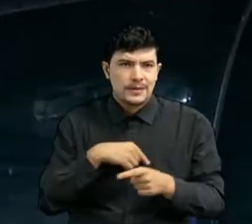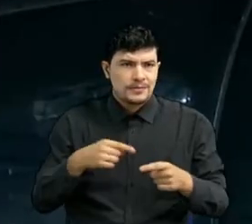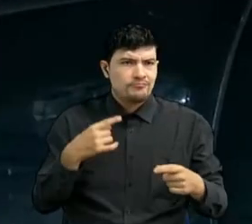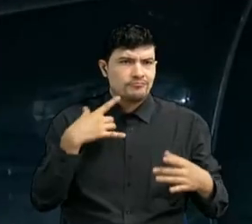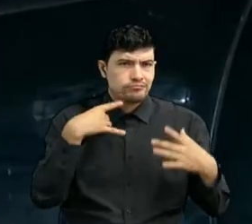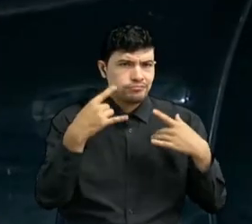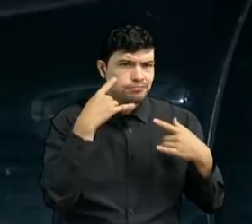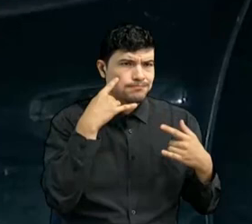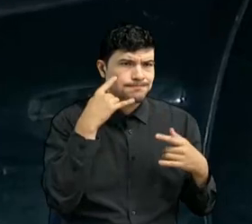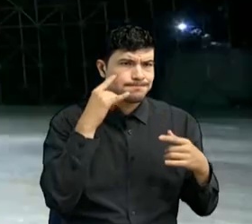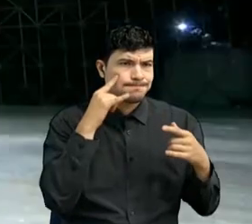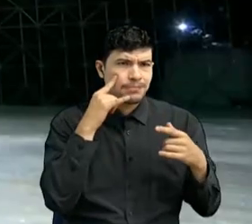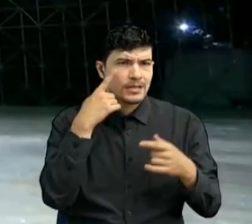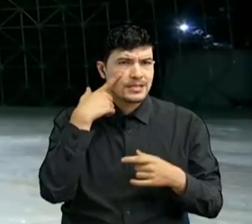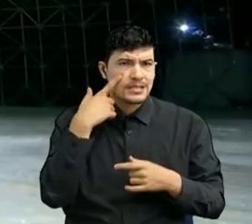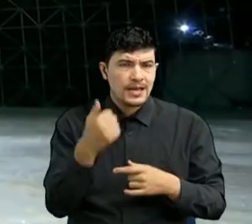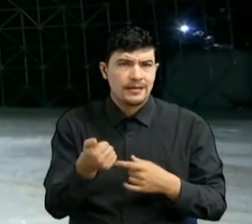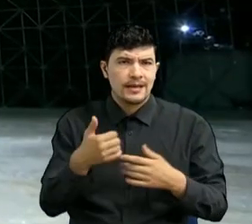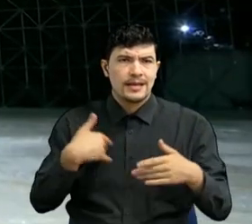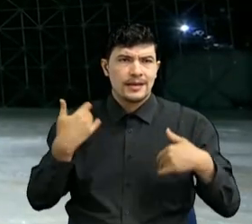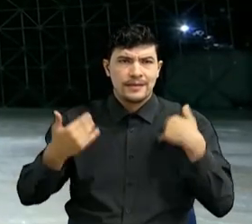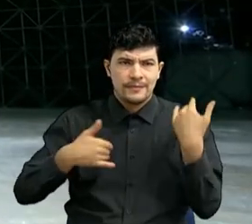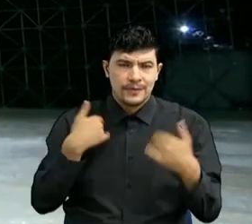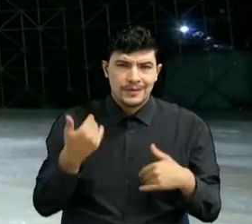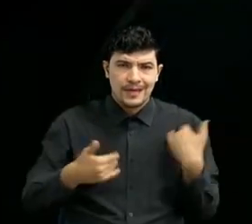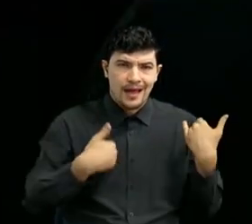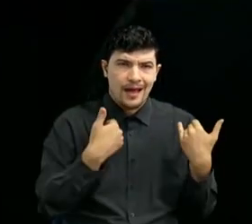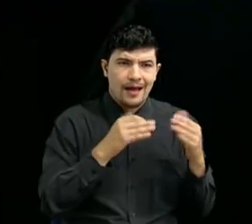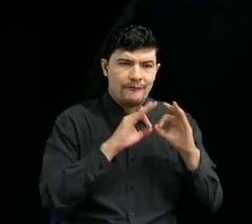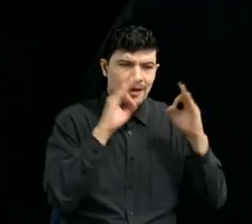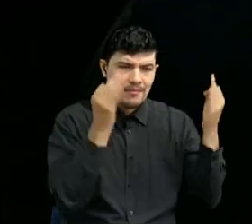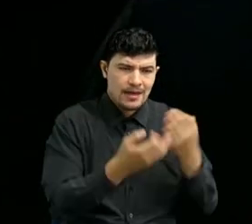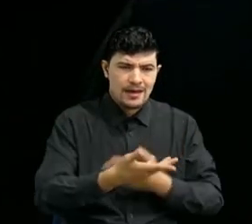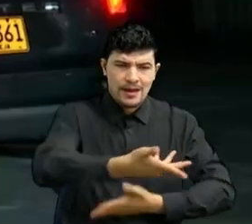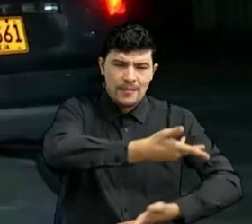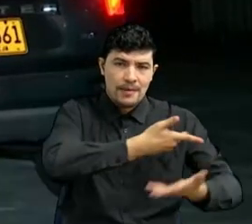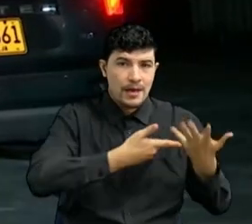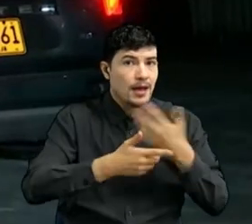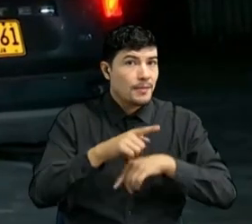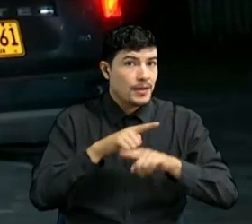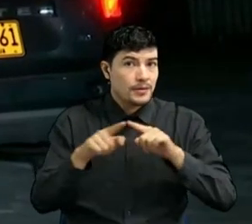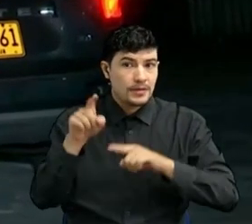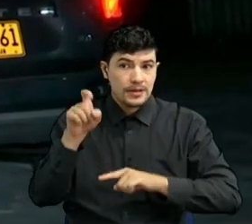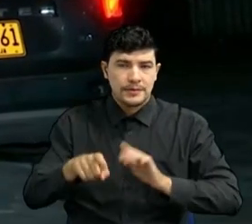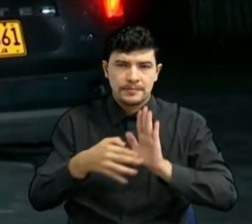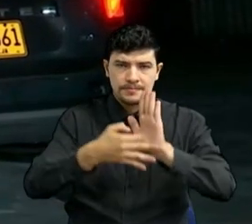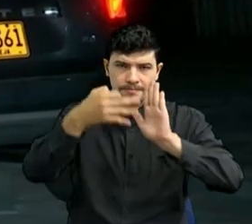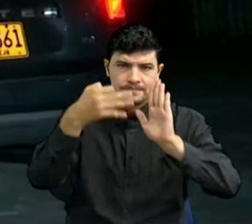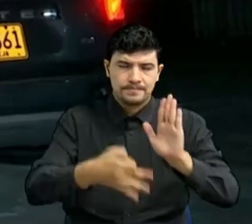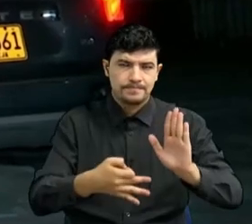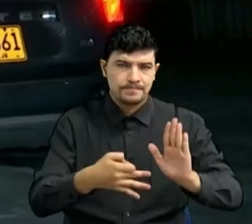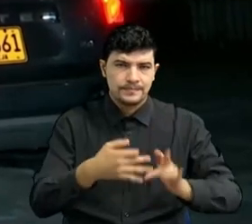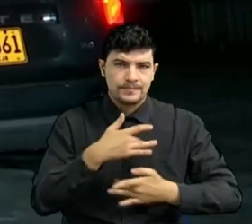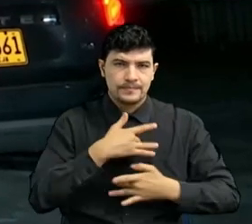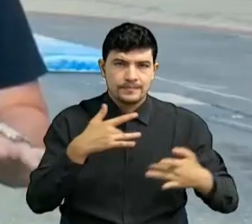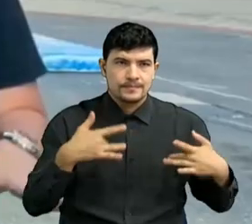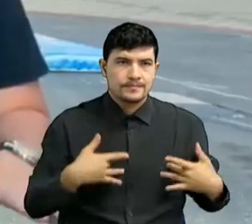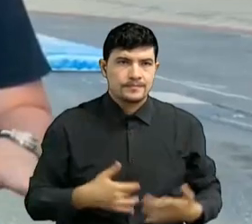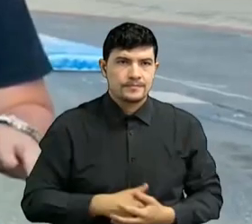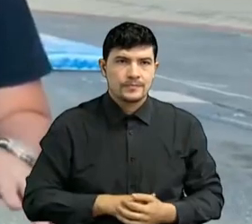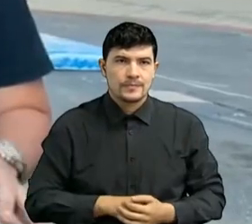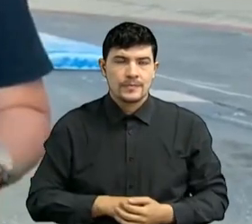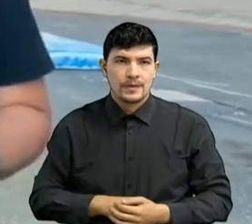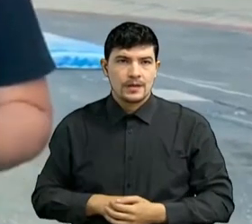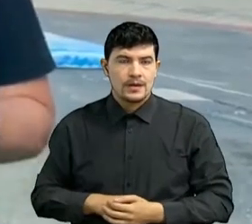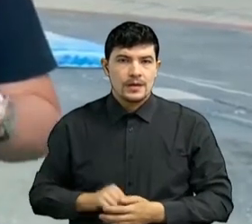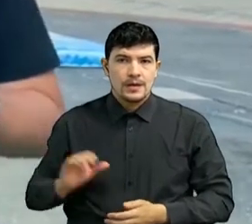Un plan para disfrutar siempre y cuando se cumplan las medidas de bioseguridad. Todo será a través de internet. La idea es que